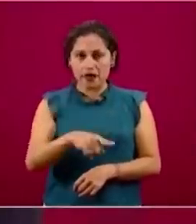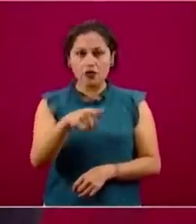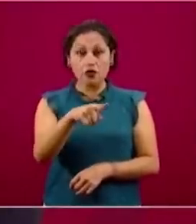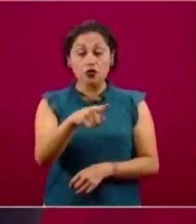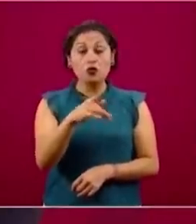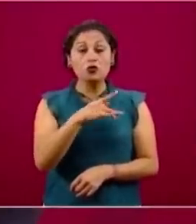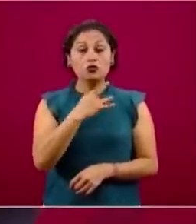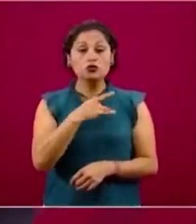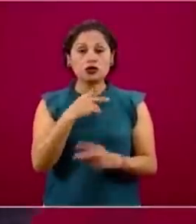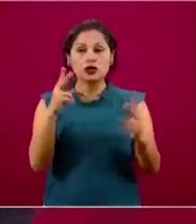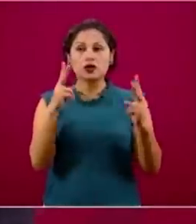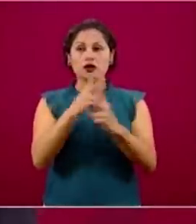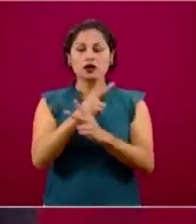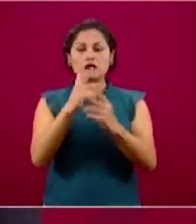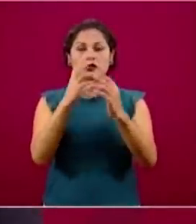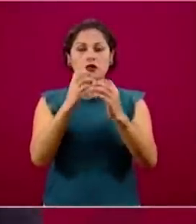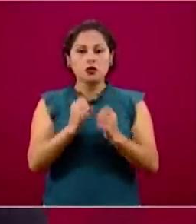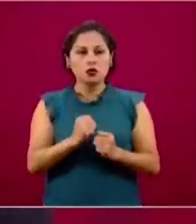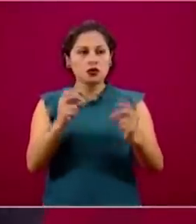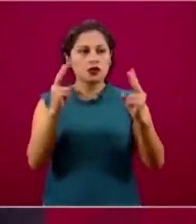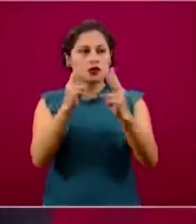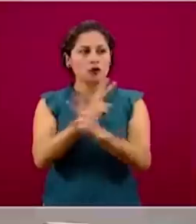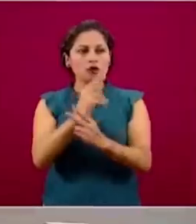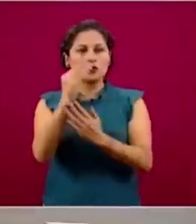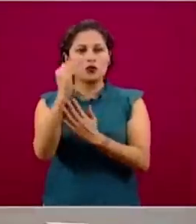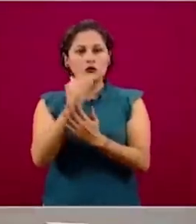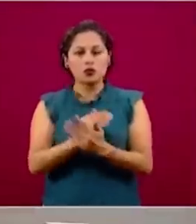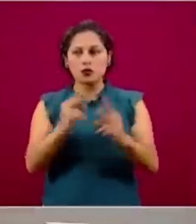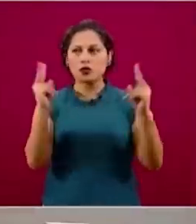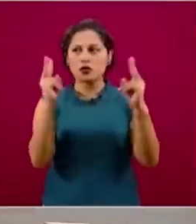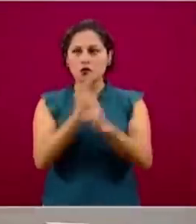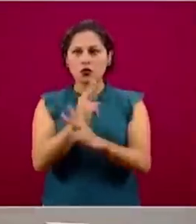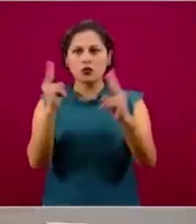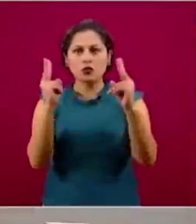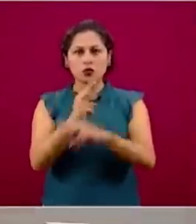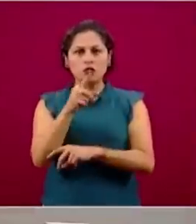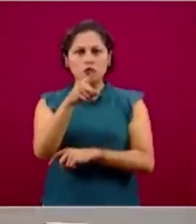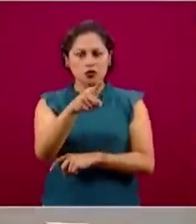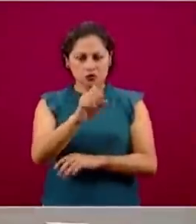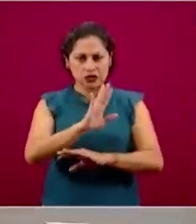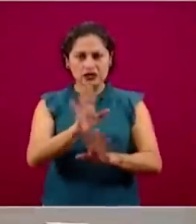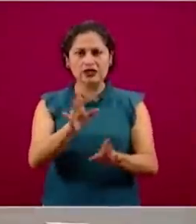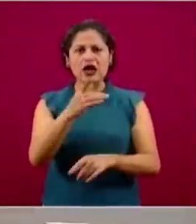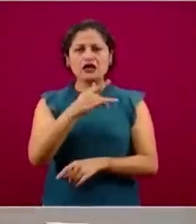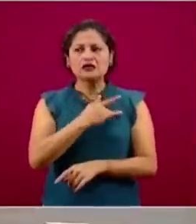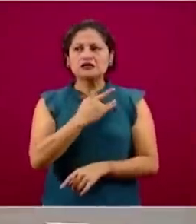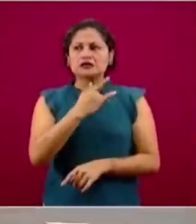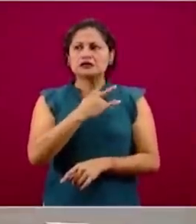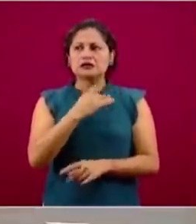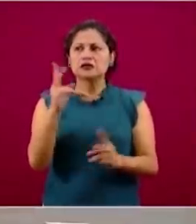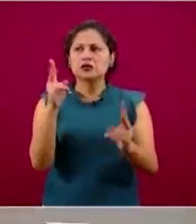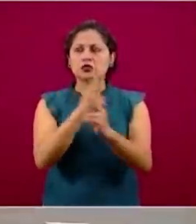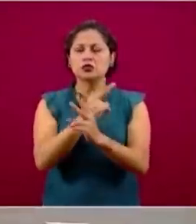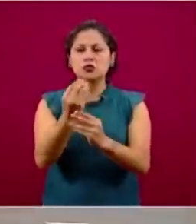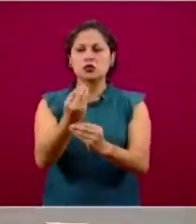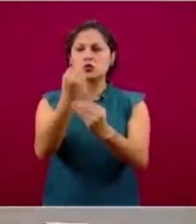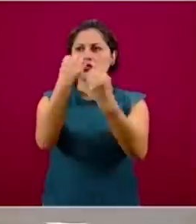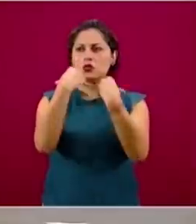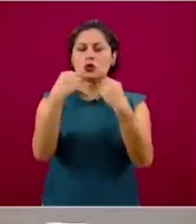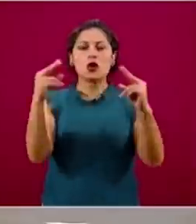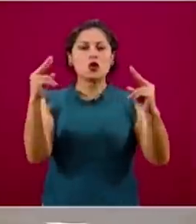dificultad respiratoria le llamamos a esto, usted siente que no logra introducir a su cuerpo suficiente